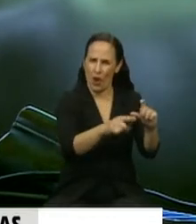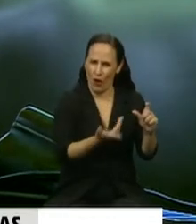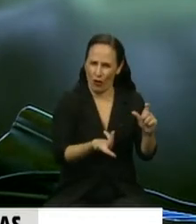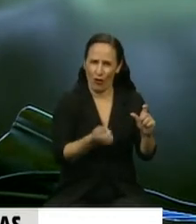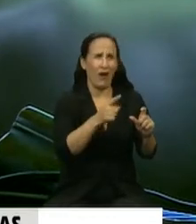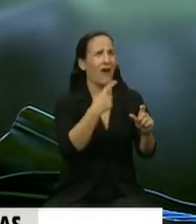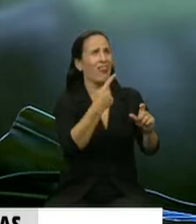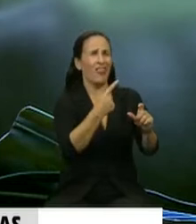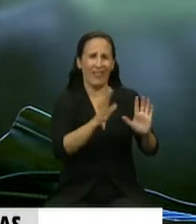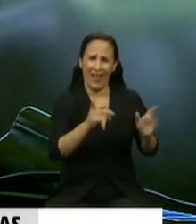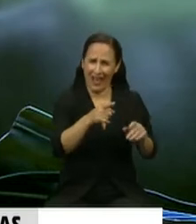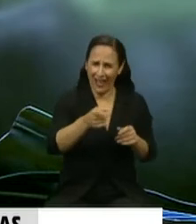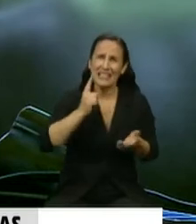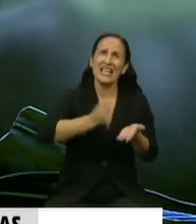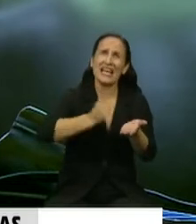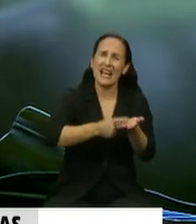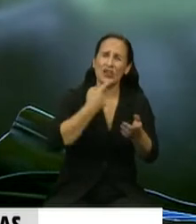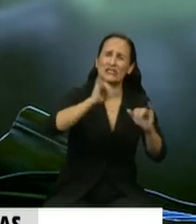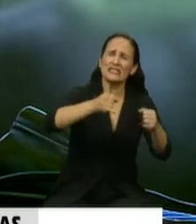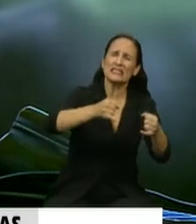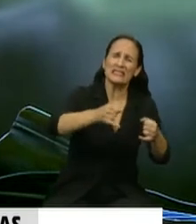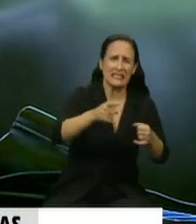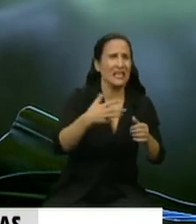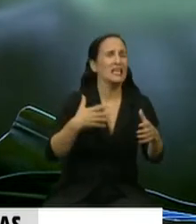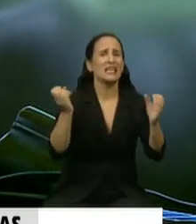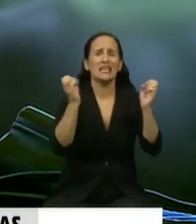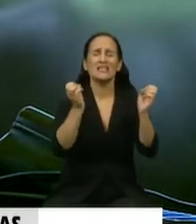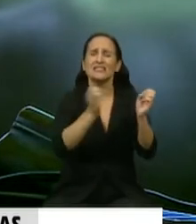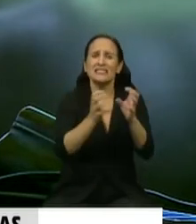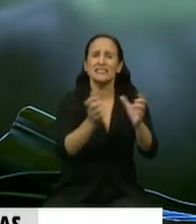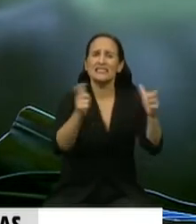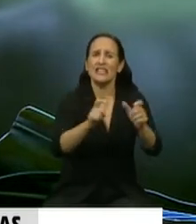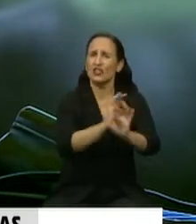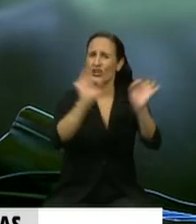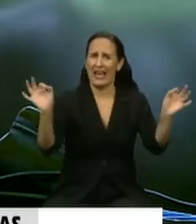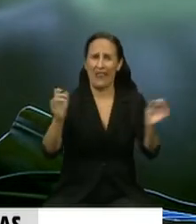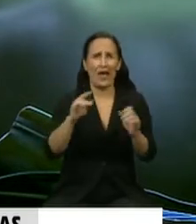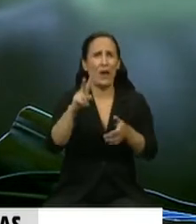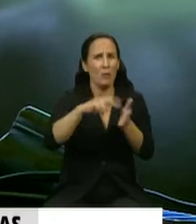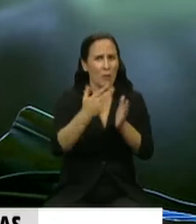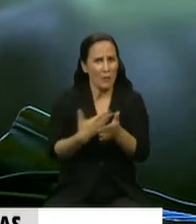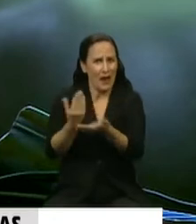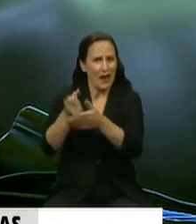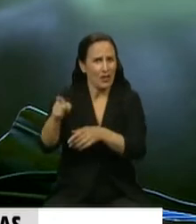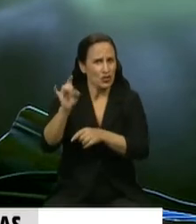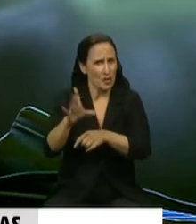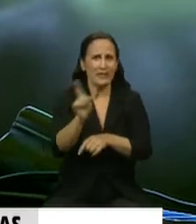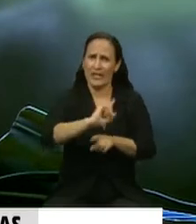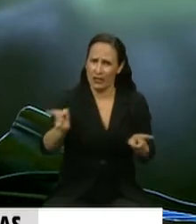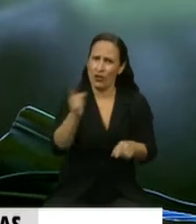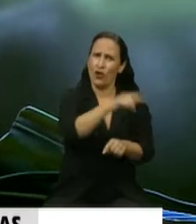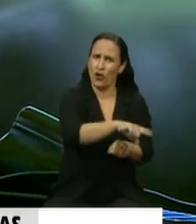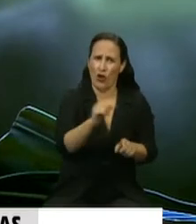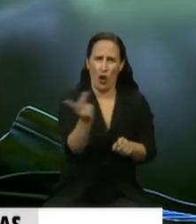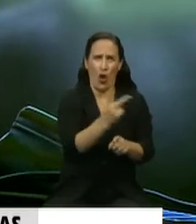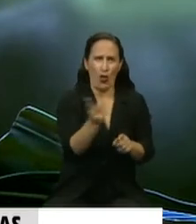pasar todos los DNU y dijeron que no había que sesionar. No es solo un problema del oficialismo. Acá unos y otros, el fantasma se asusta